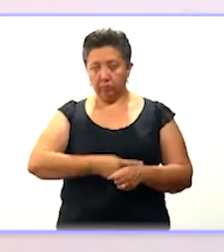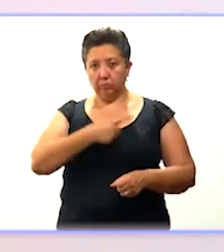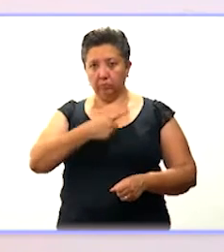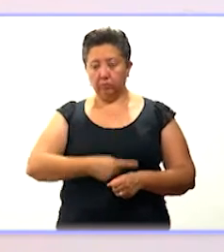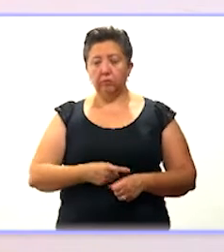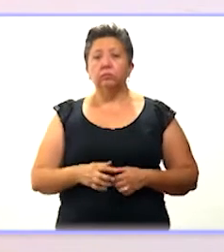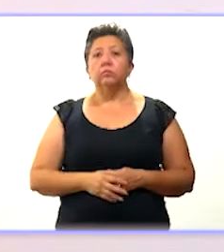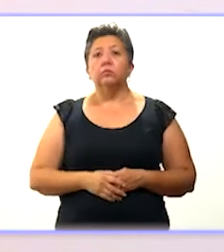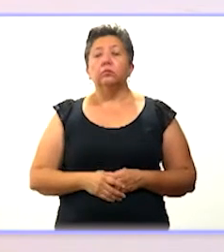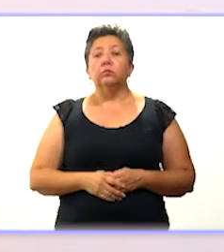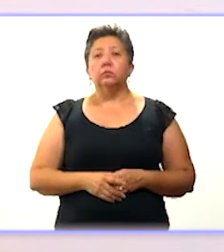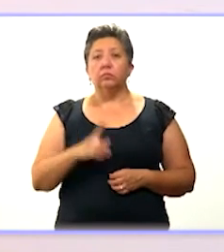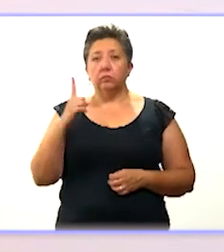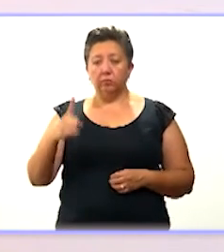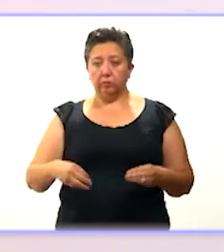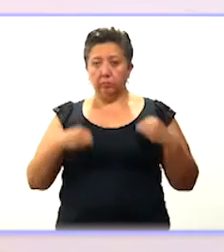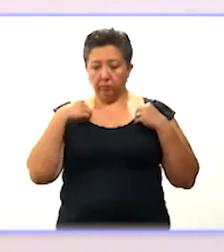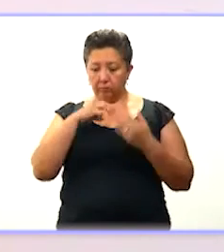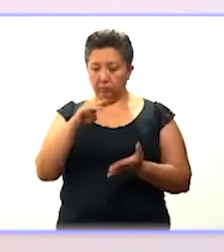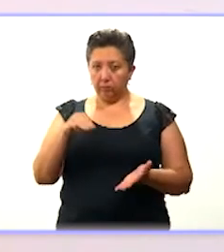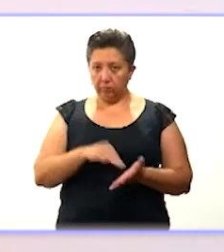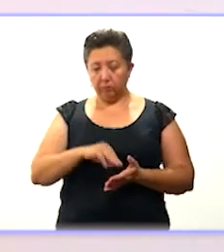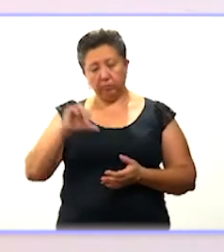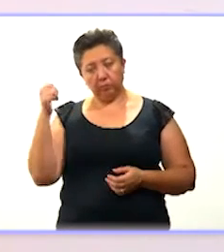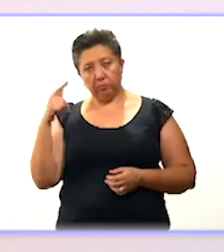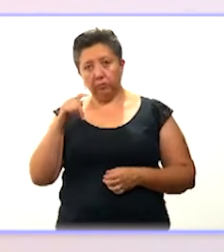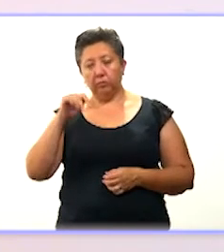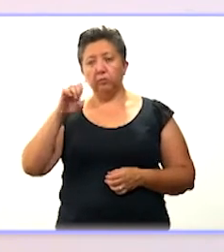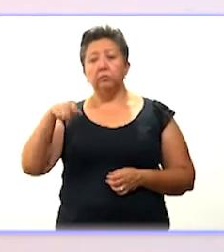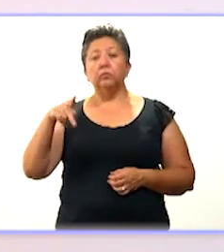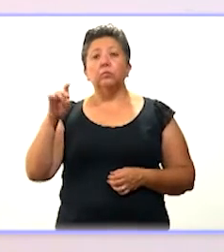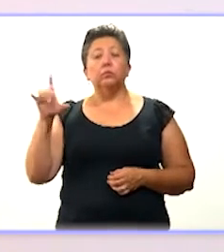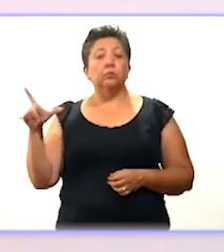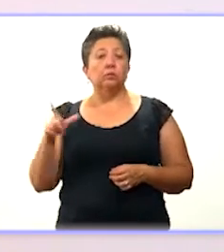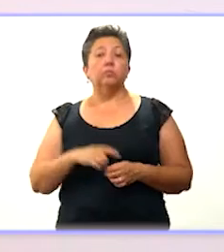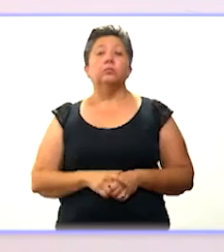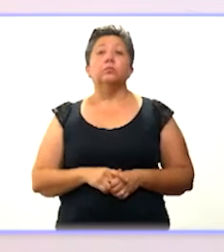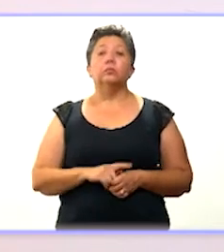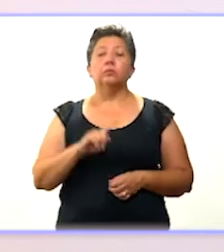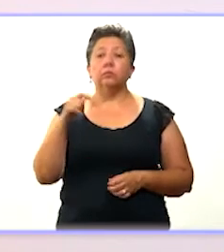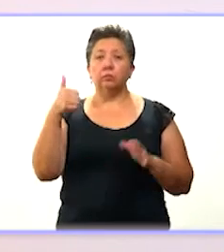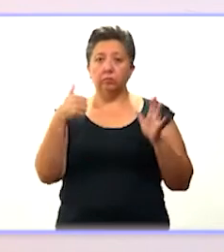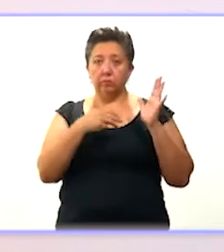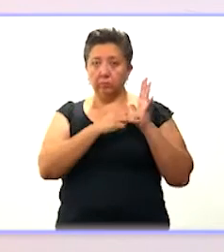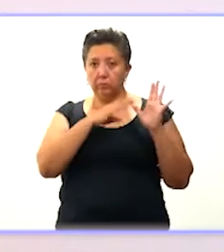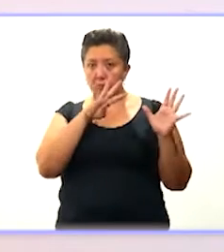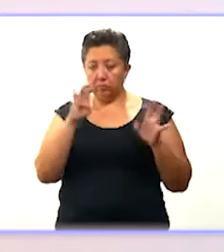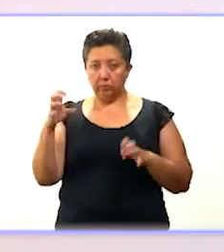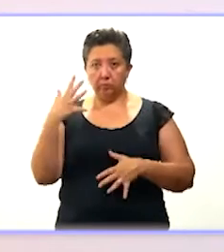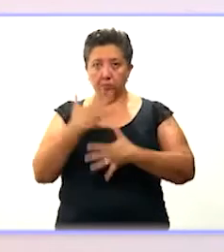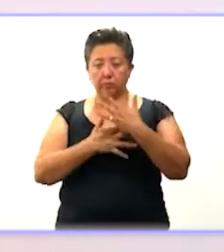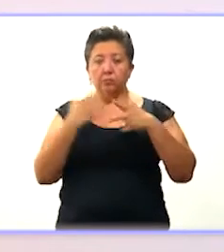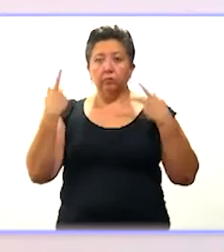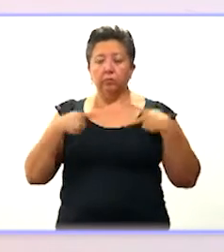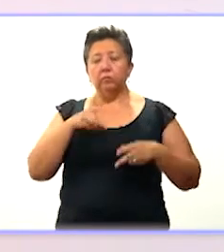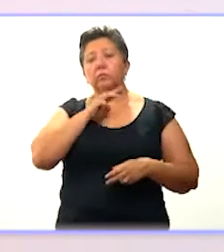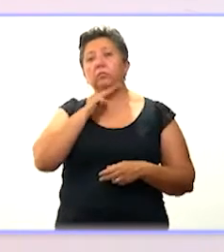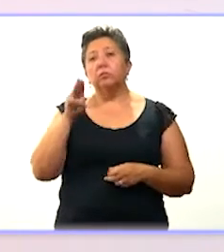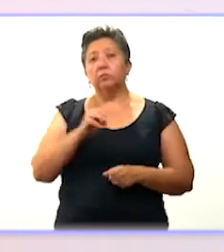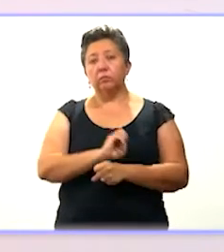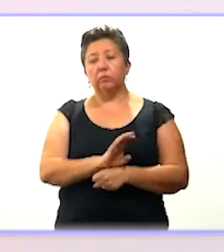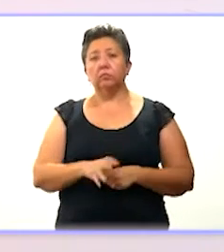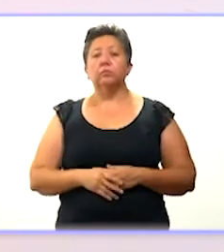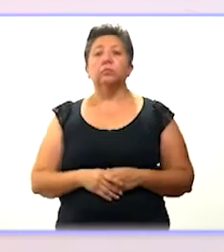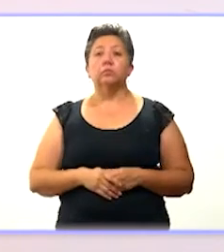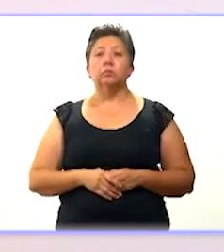hipertensión arterial. Una residía en Mérida y una en Tecal de Venegas. En total, son 6.915 las personas fallecidas a causa